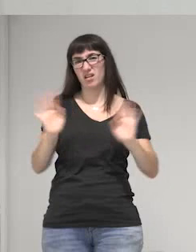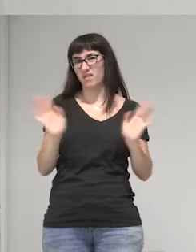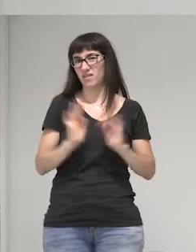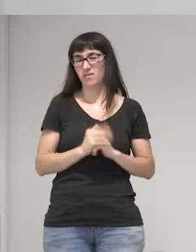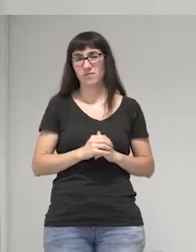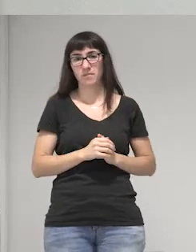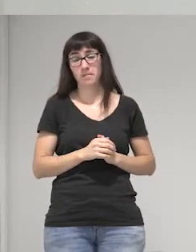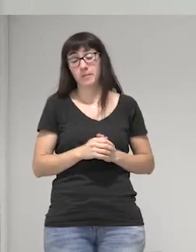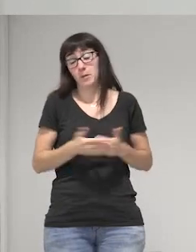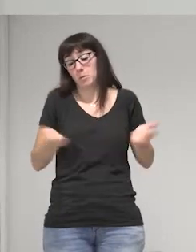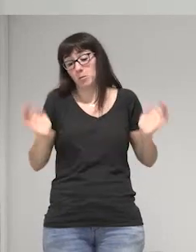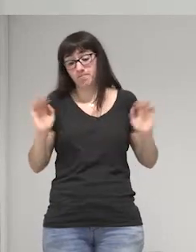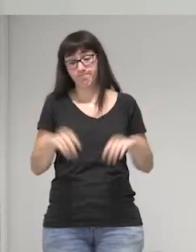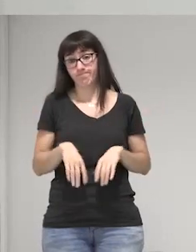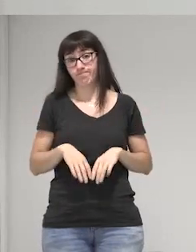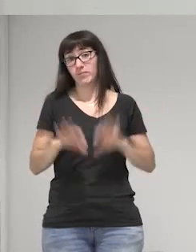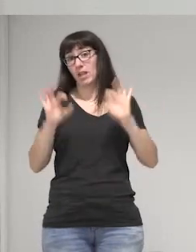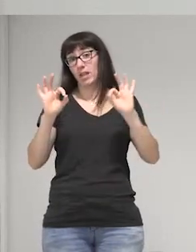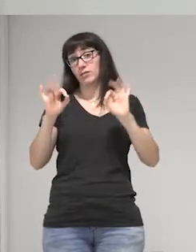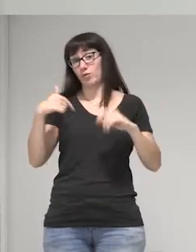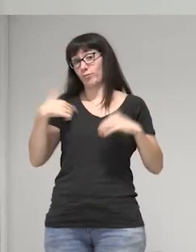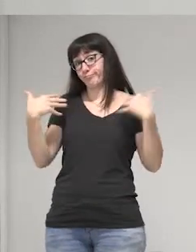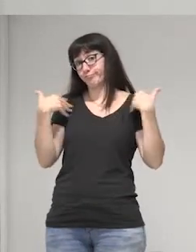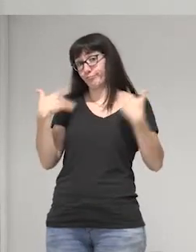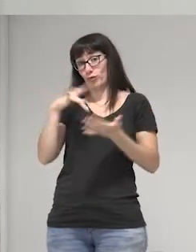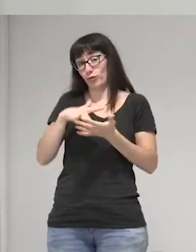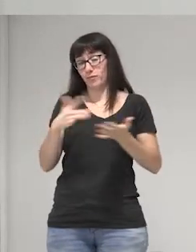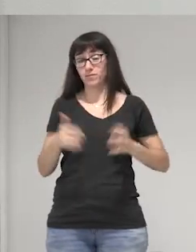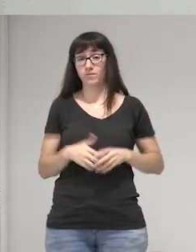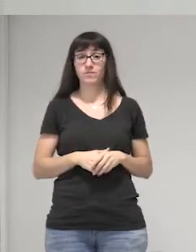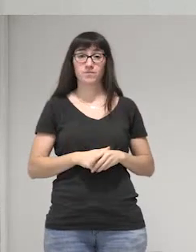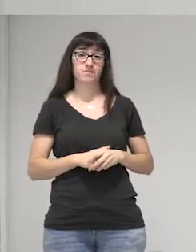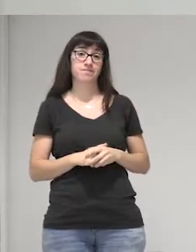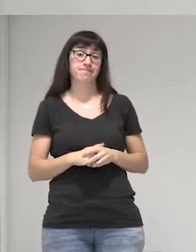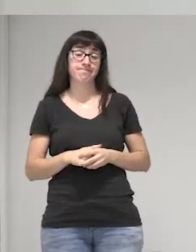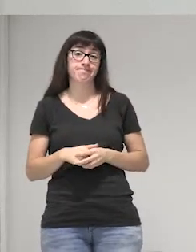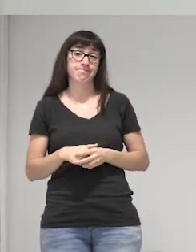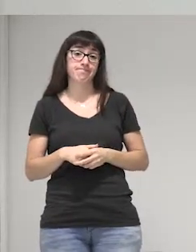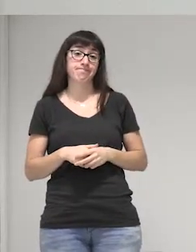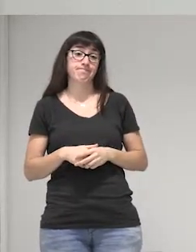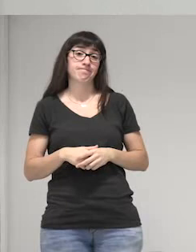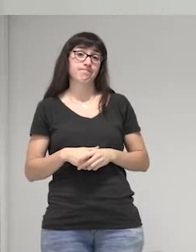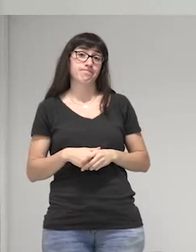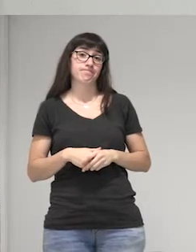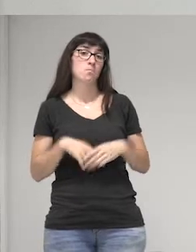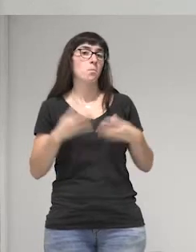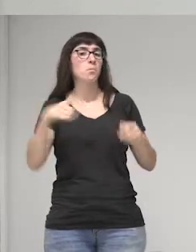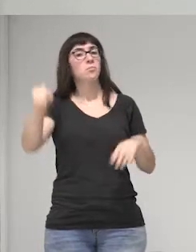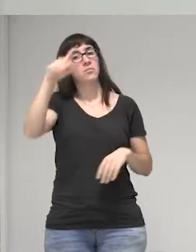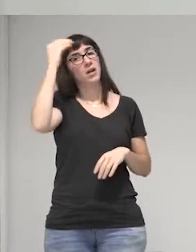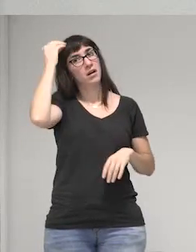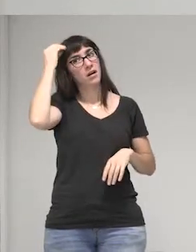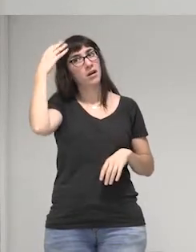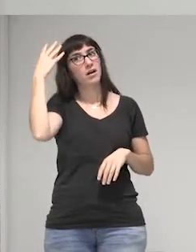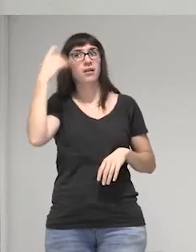pero bueno eso nos pasaba y bueno no crean que cuando hablamos de la